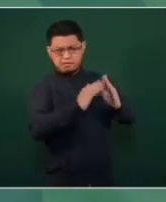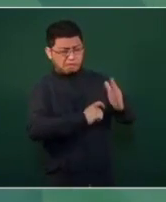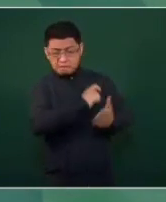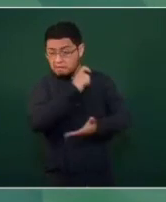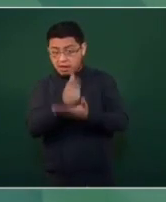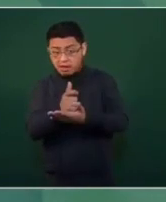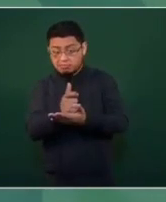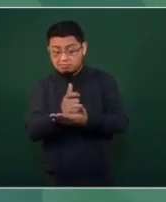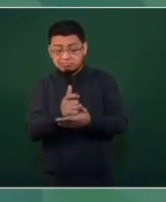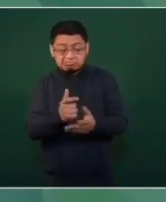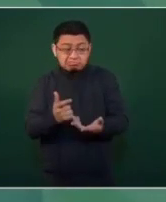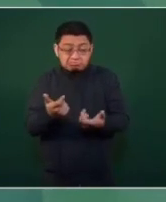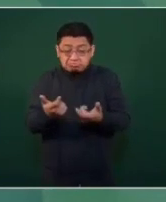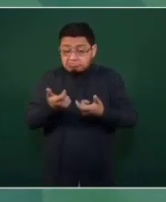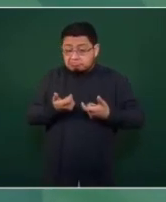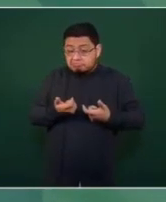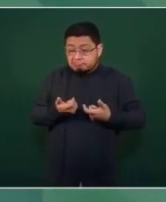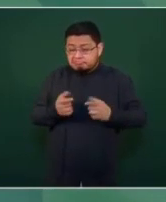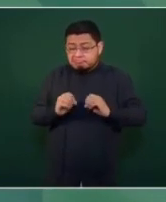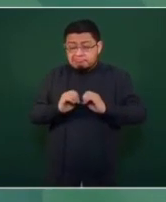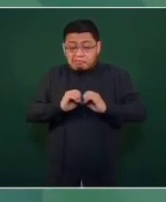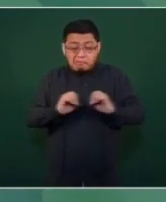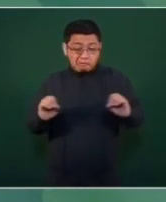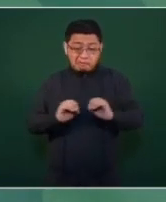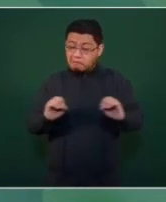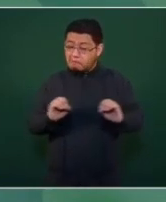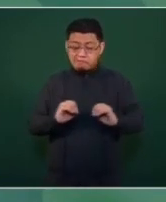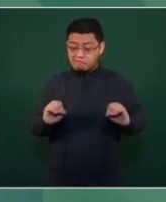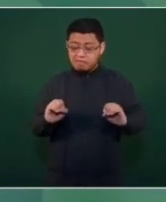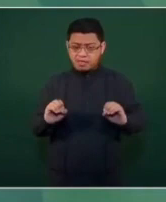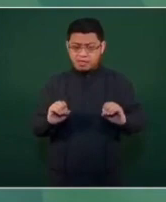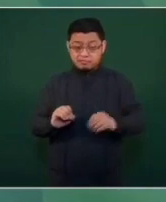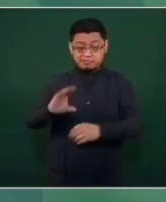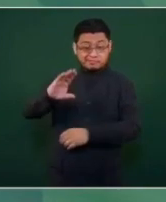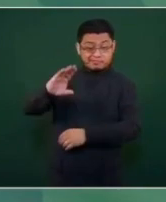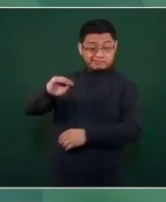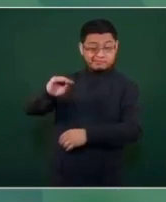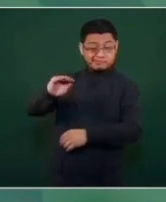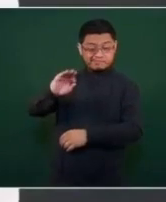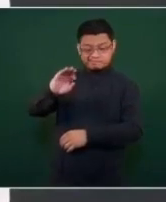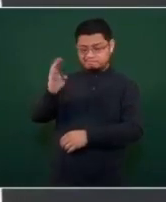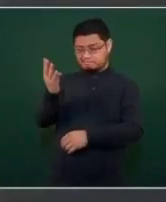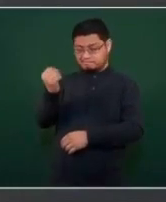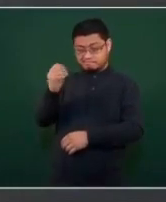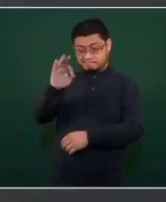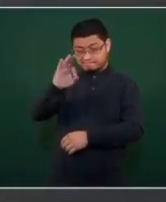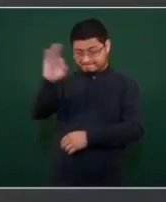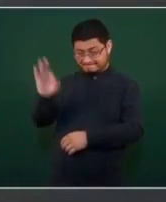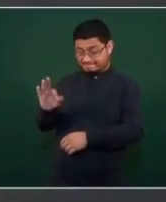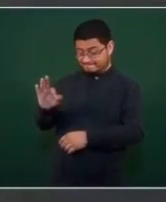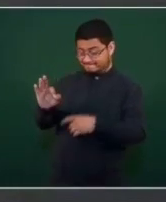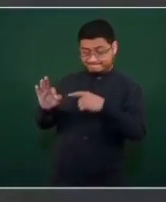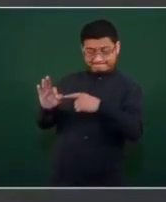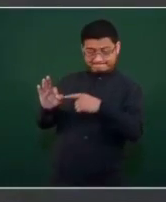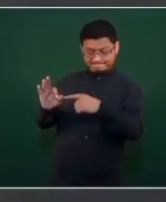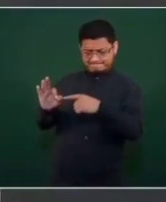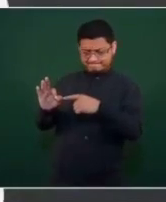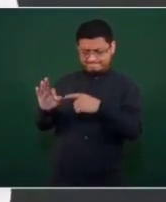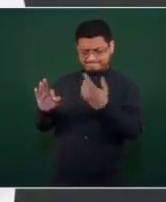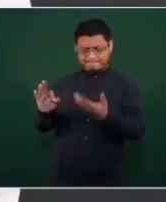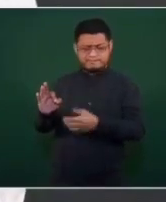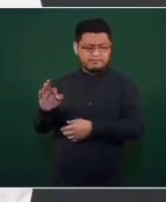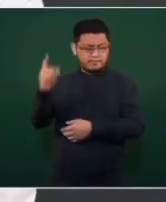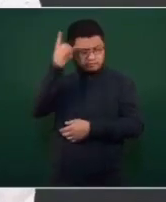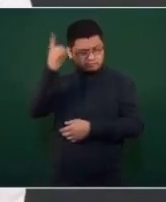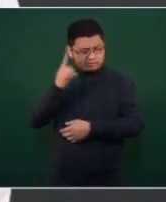utilidad, no tienen ganancia. Además, el 99 por ciento de los